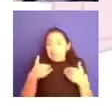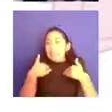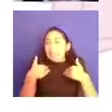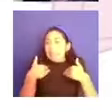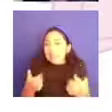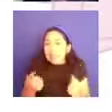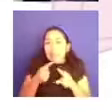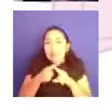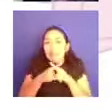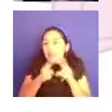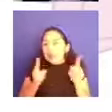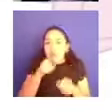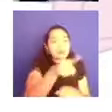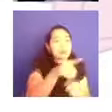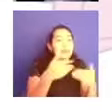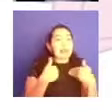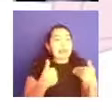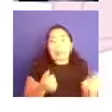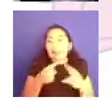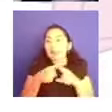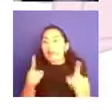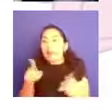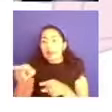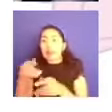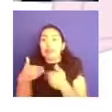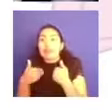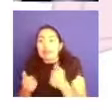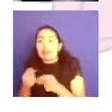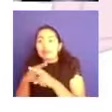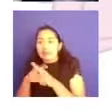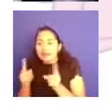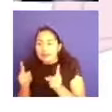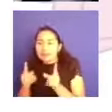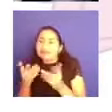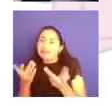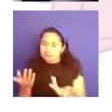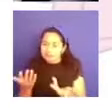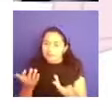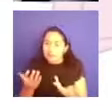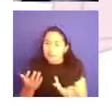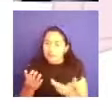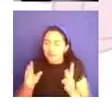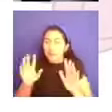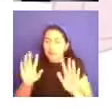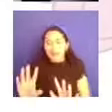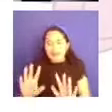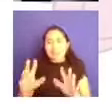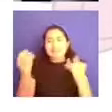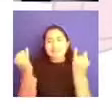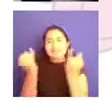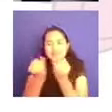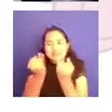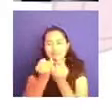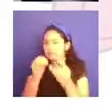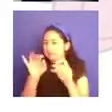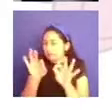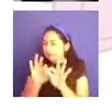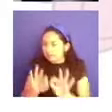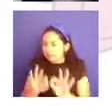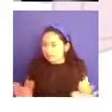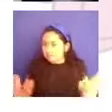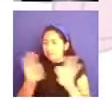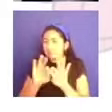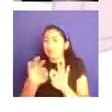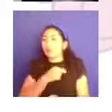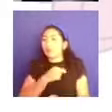En este caso, pues, ya sea la salud mental, ¿no? Y entonces, también algo fundamental que es muy importante señalar es que